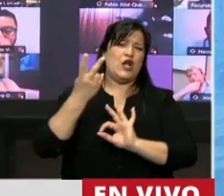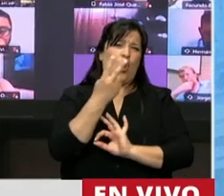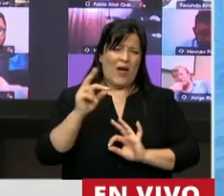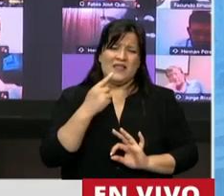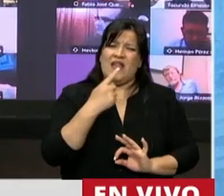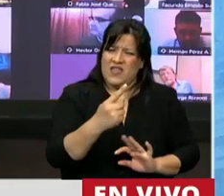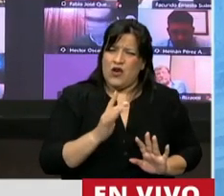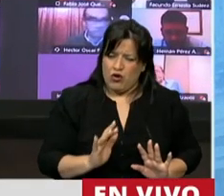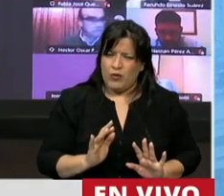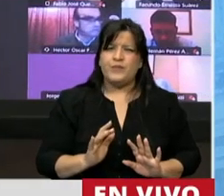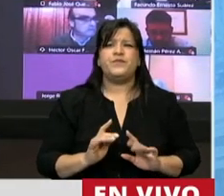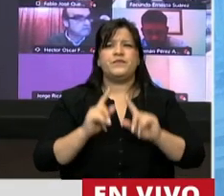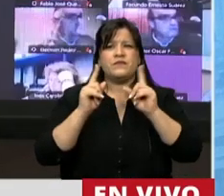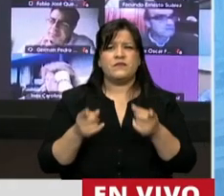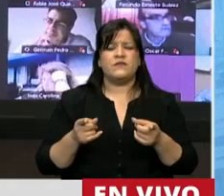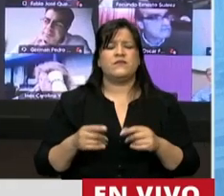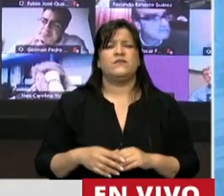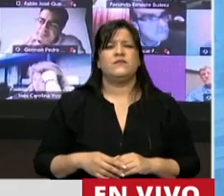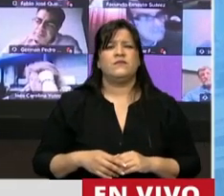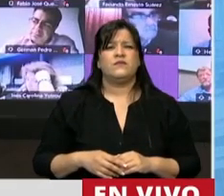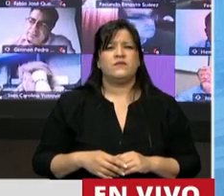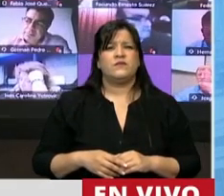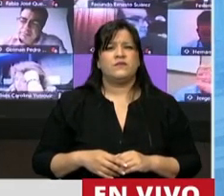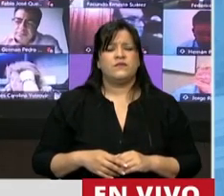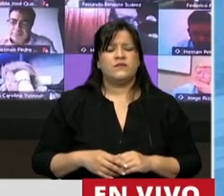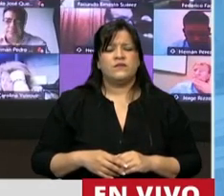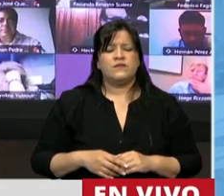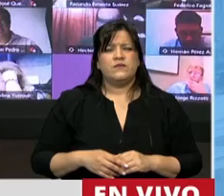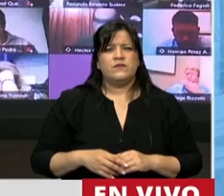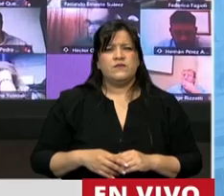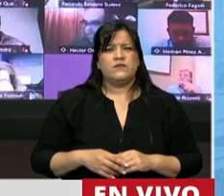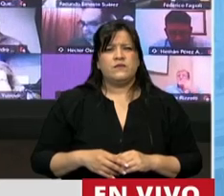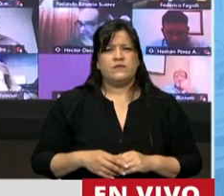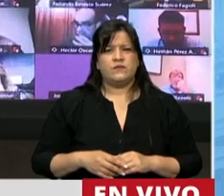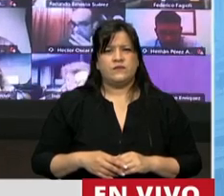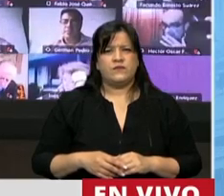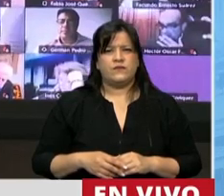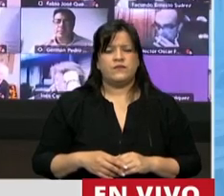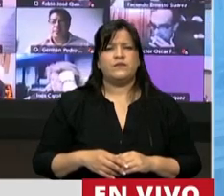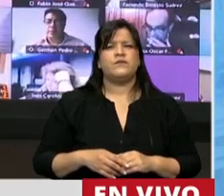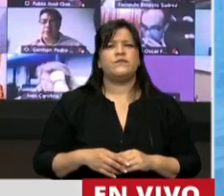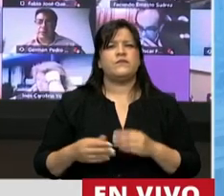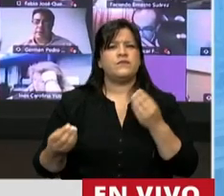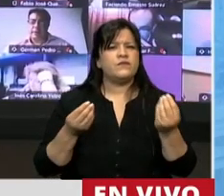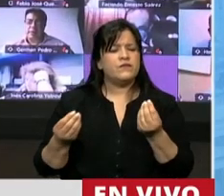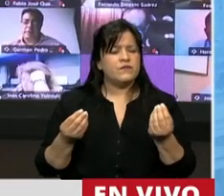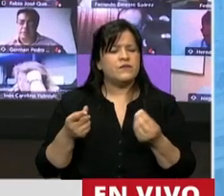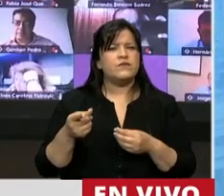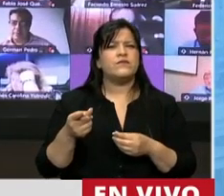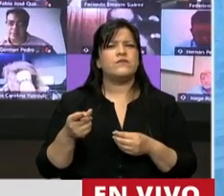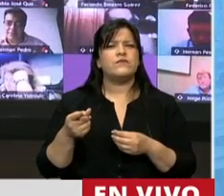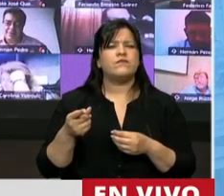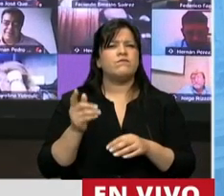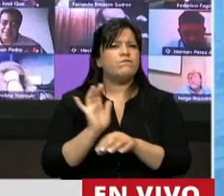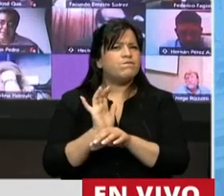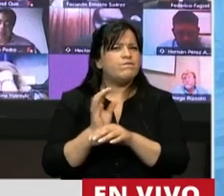ésta se iba cumpliendo. Porque evidentemente a lo que dio lugar fue a